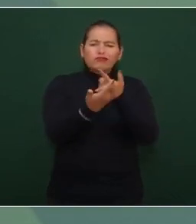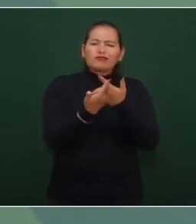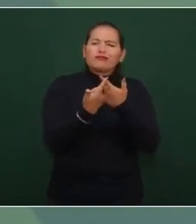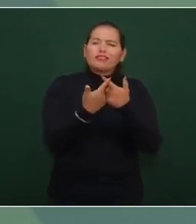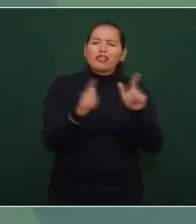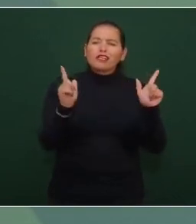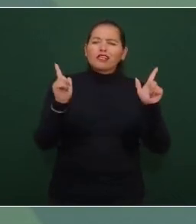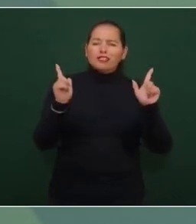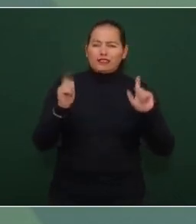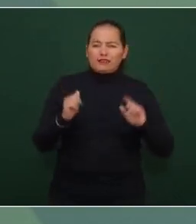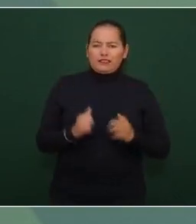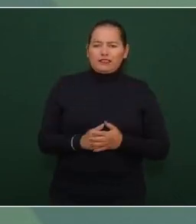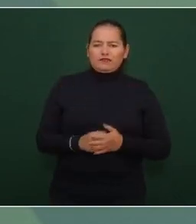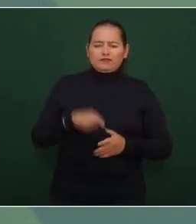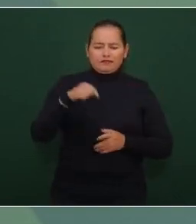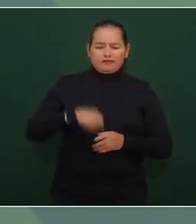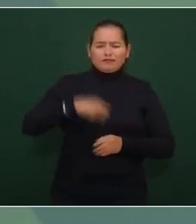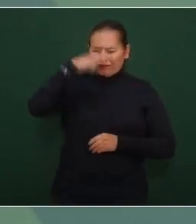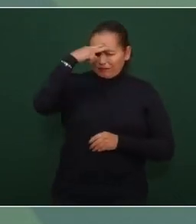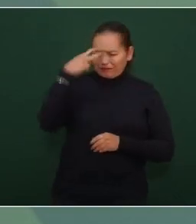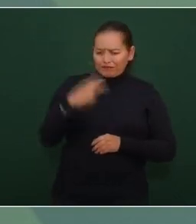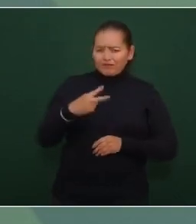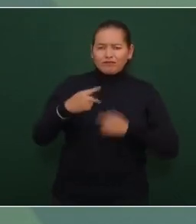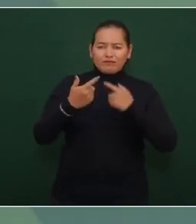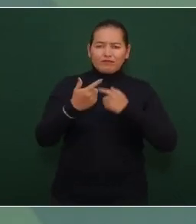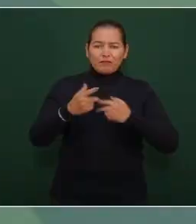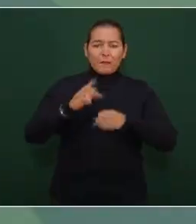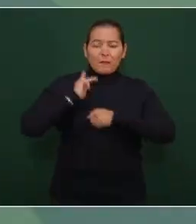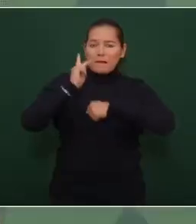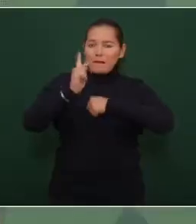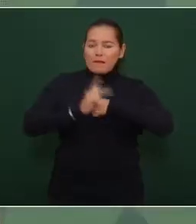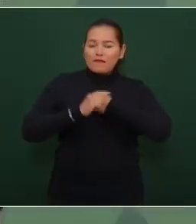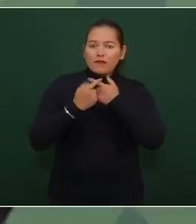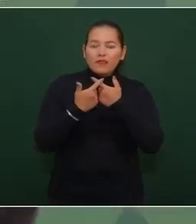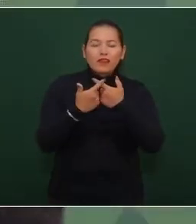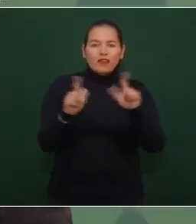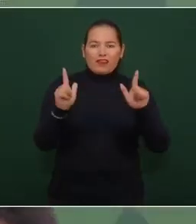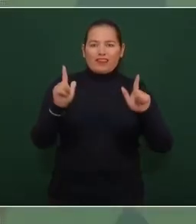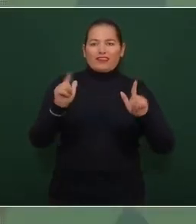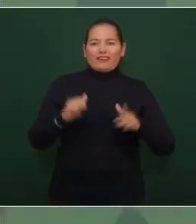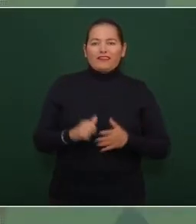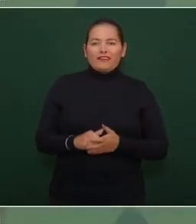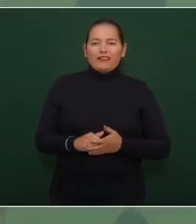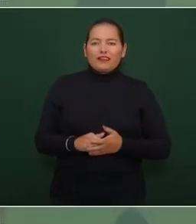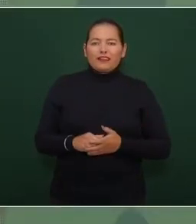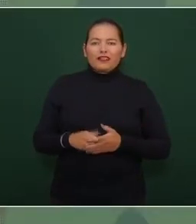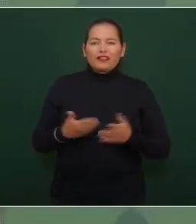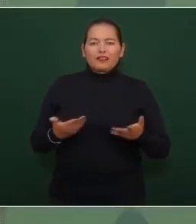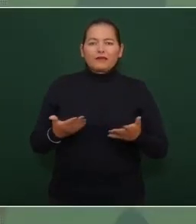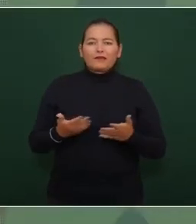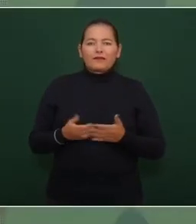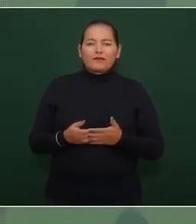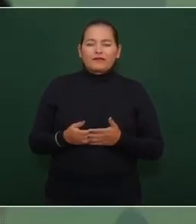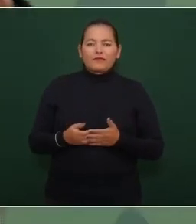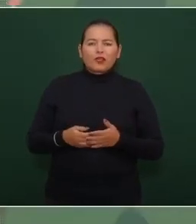libre donde todos se pueden manifestar